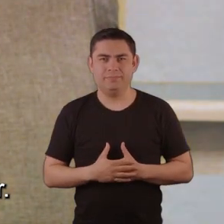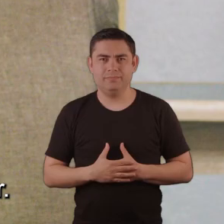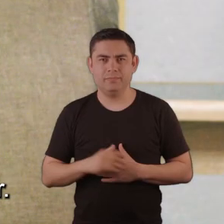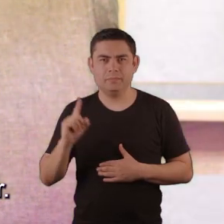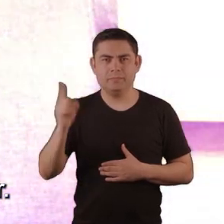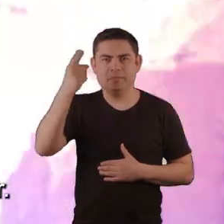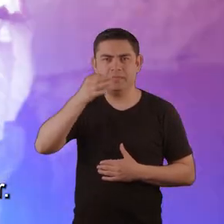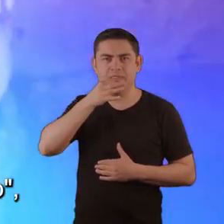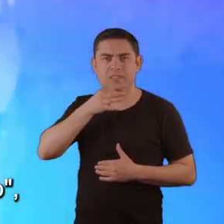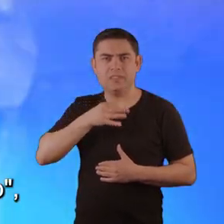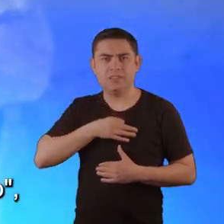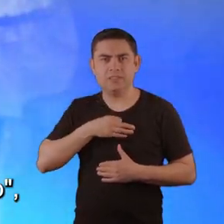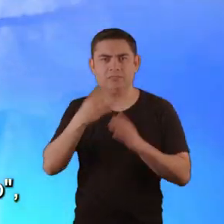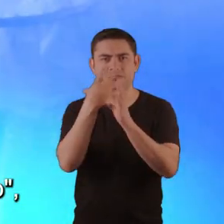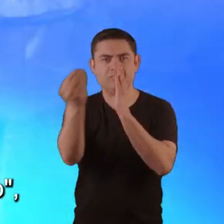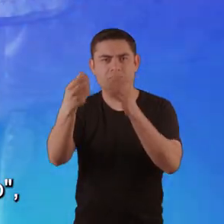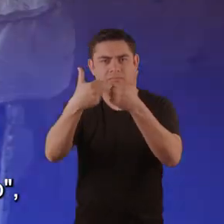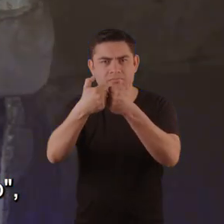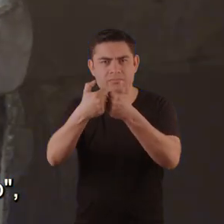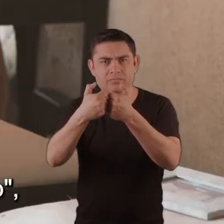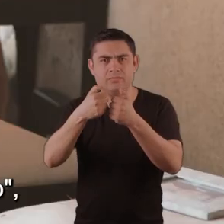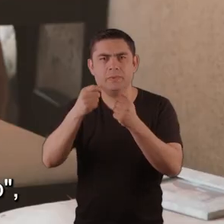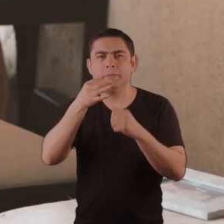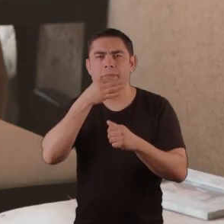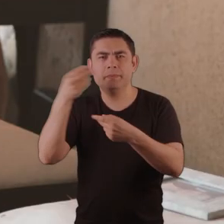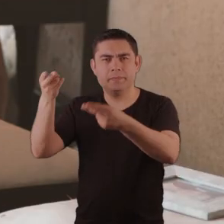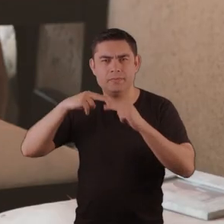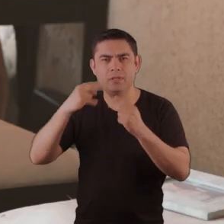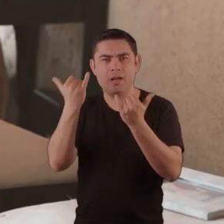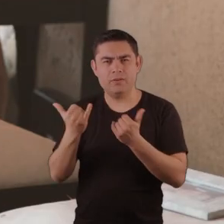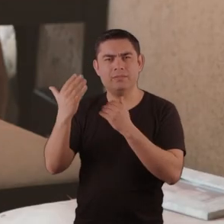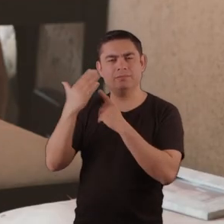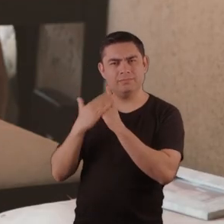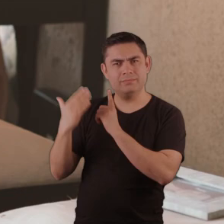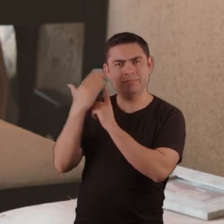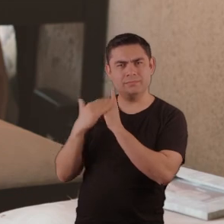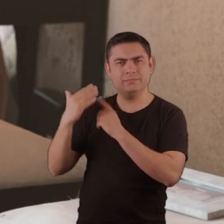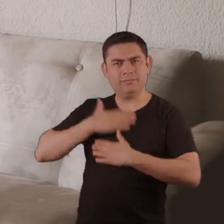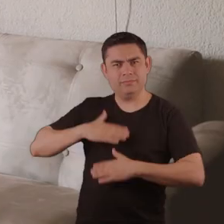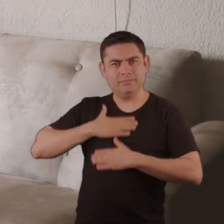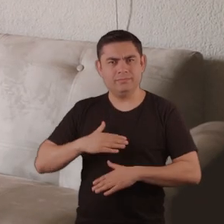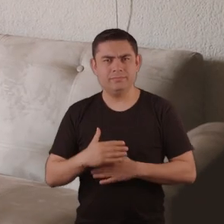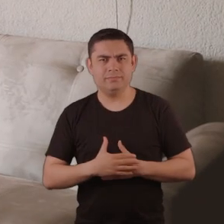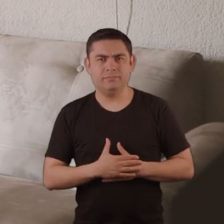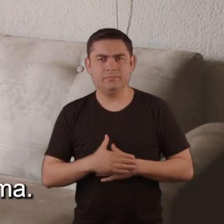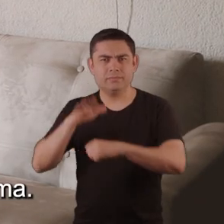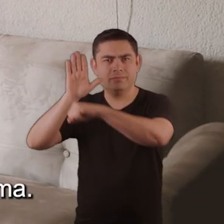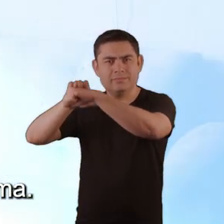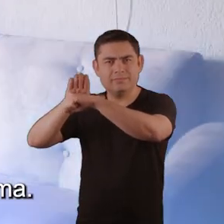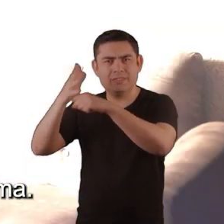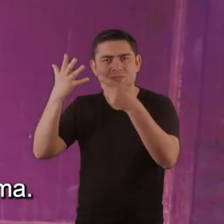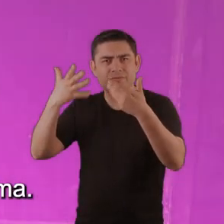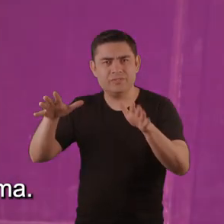gobierno tampoco como para ir. Lo primero que dicen, se fue con el novio. Alberto llega, señora. Ahorita cálmese. Me